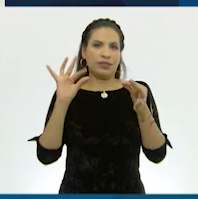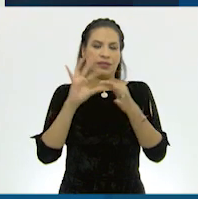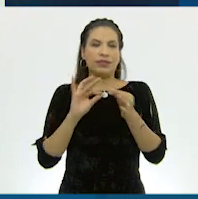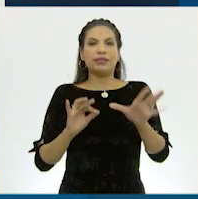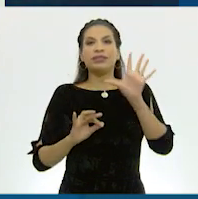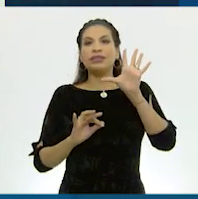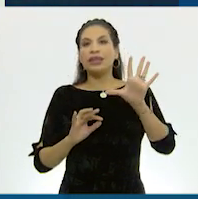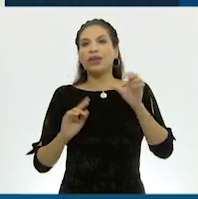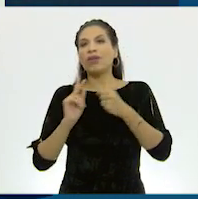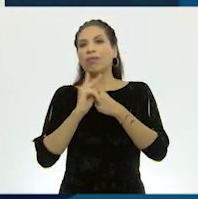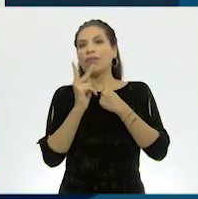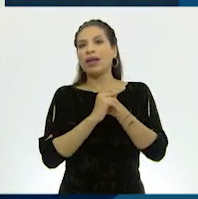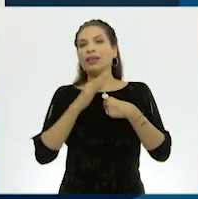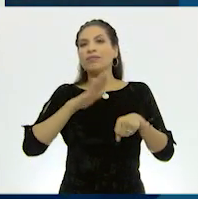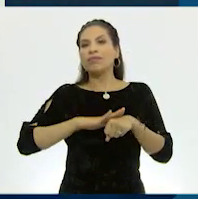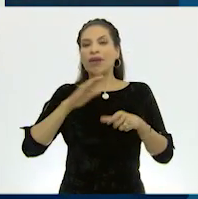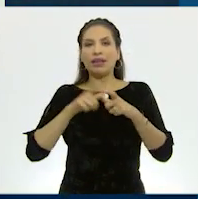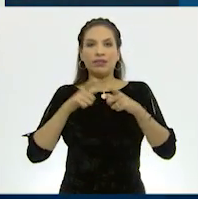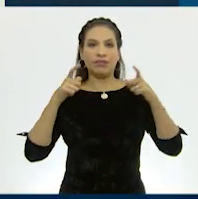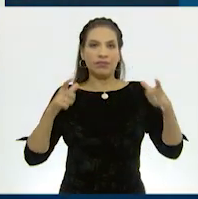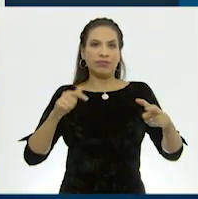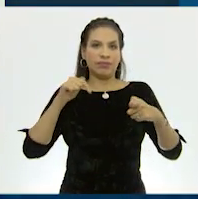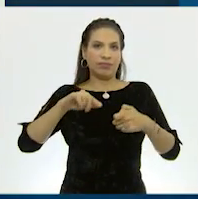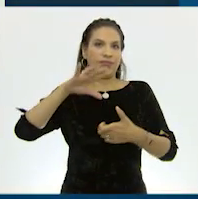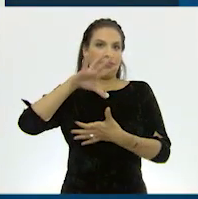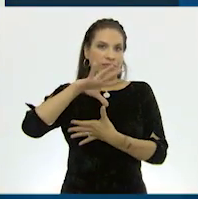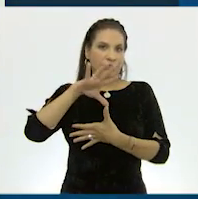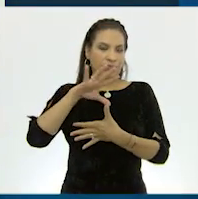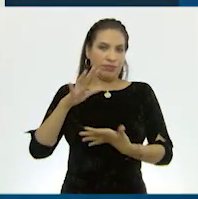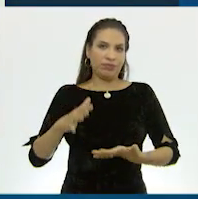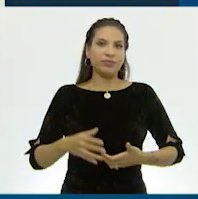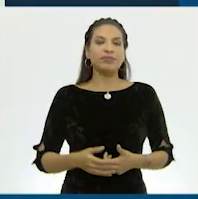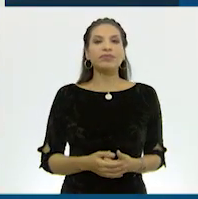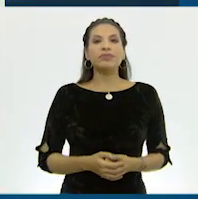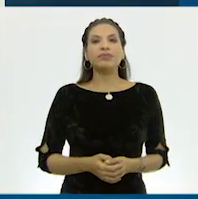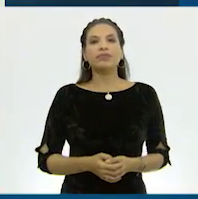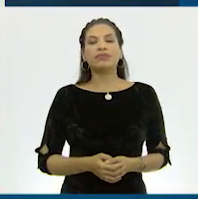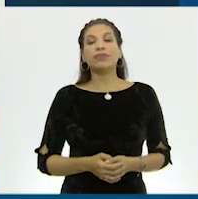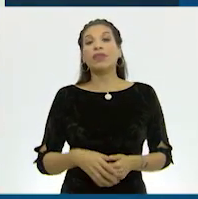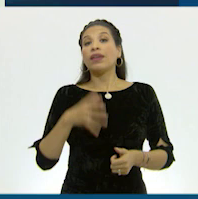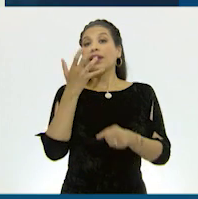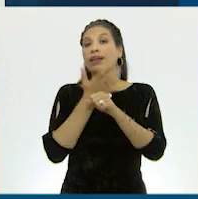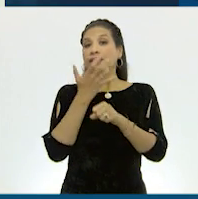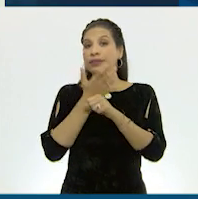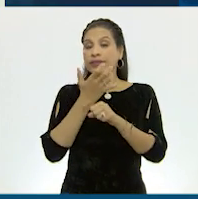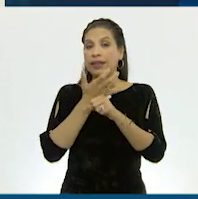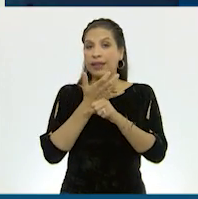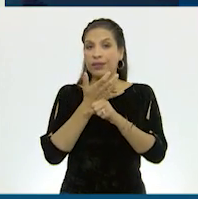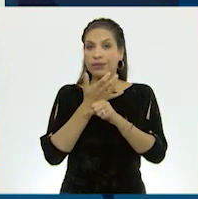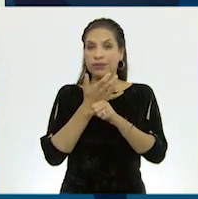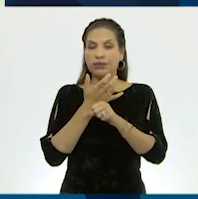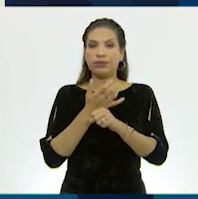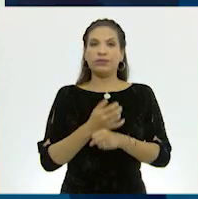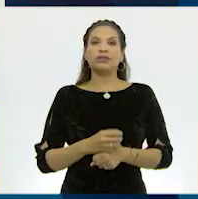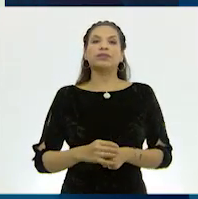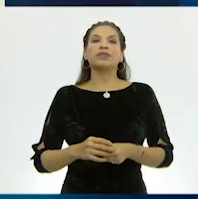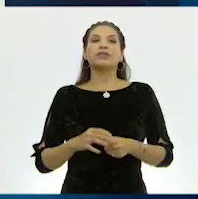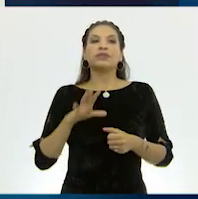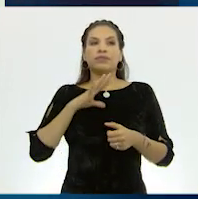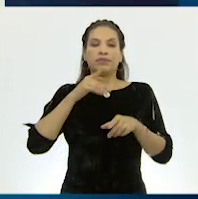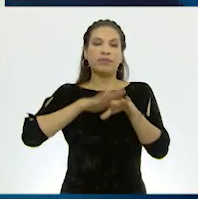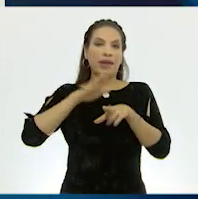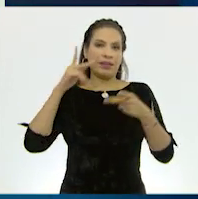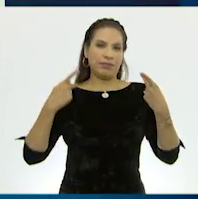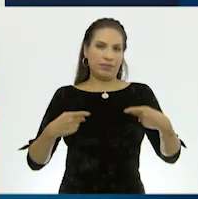cinco países